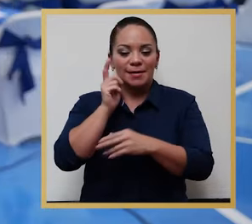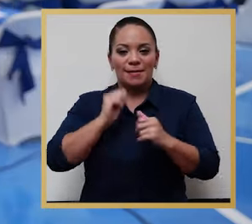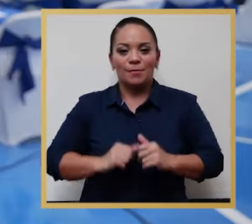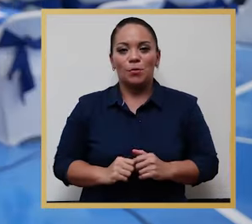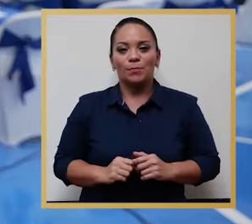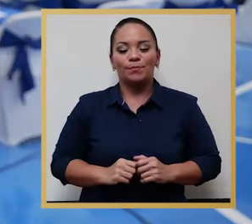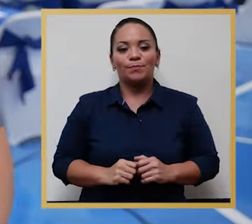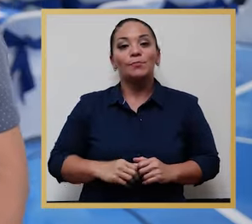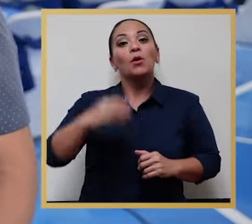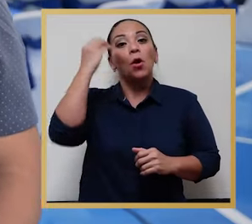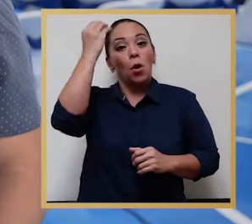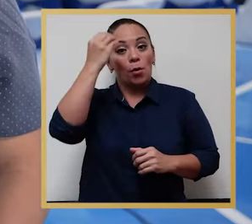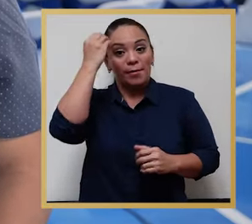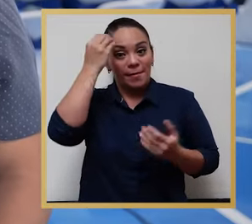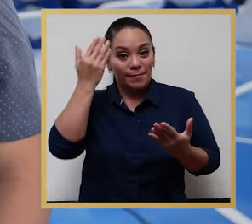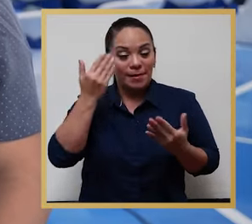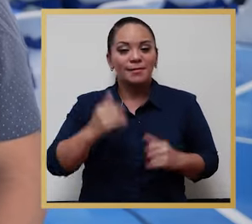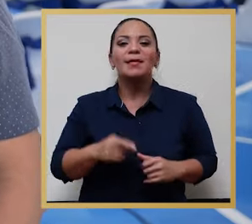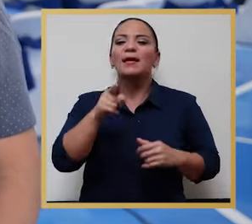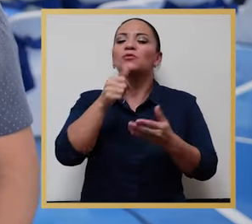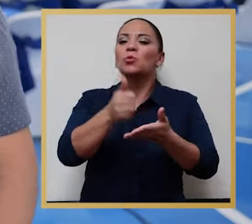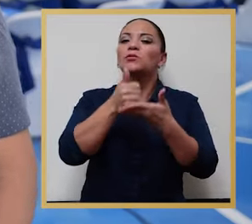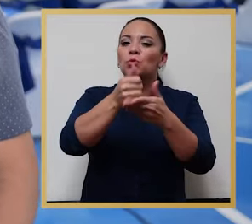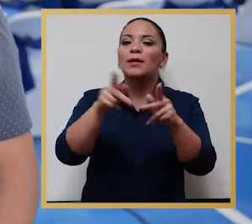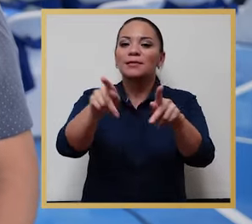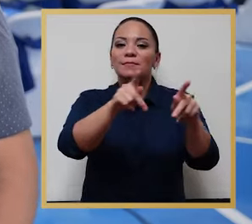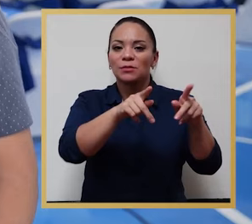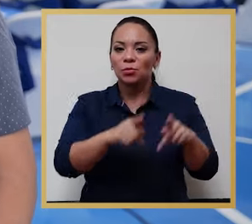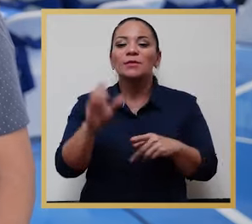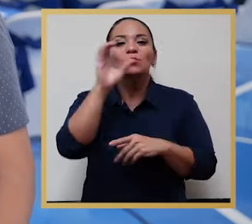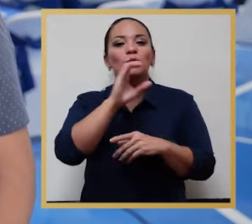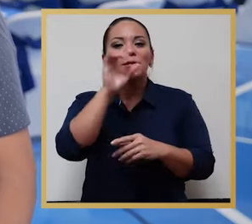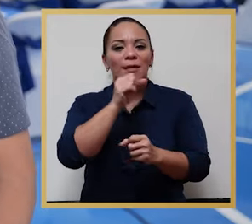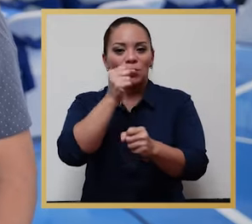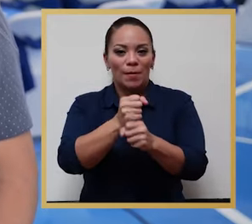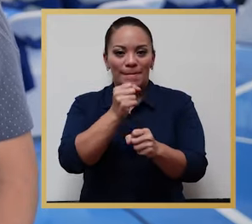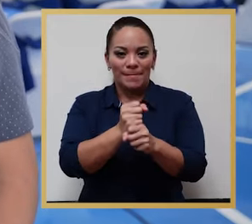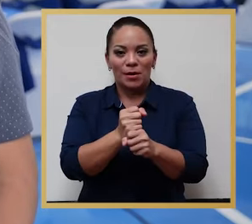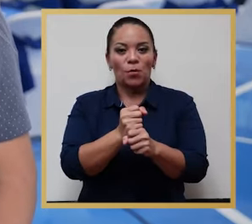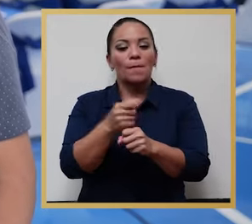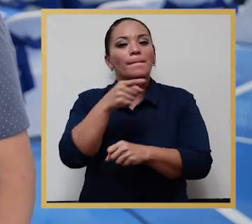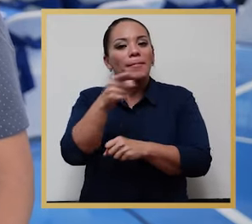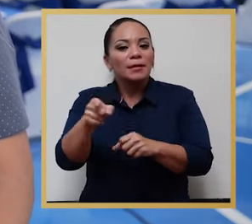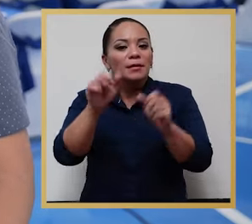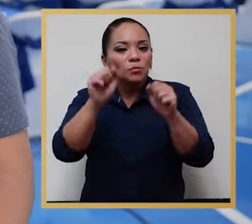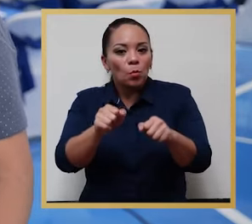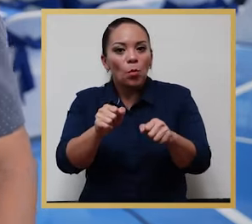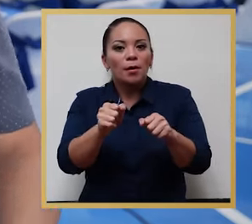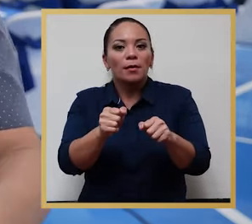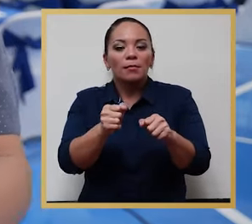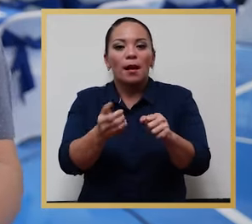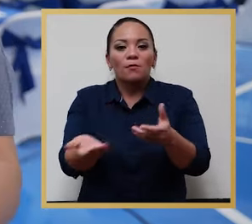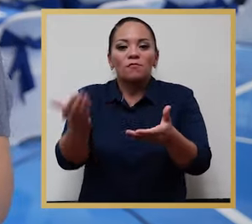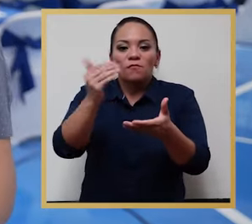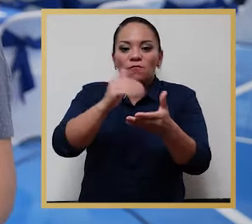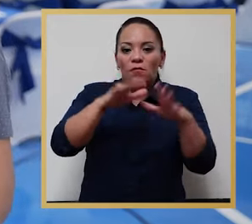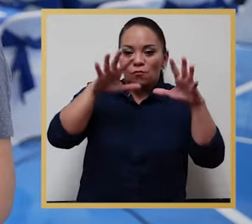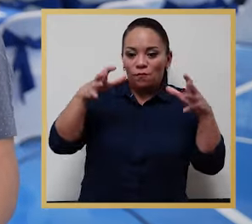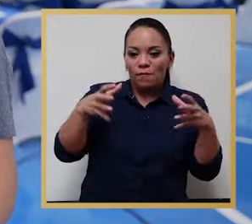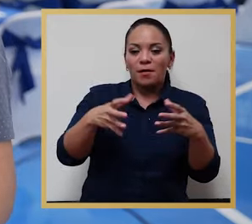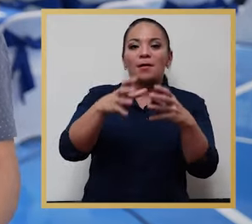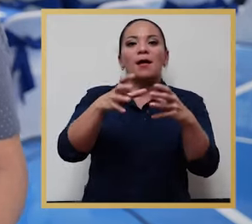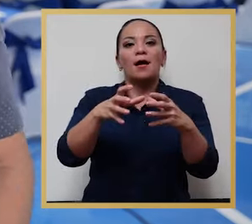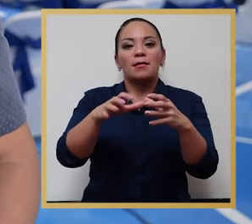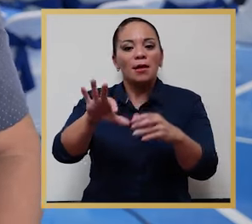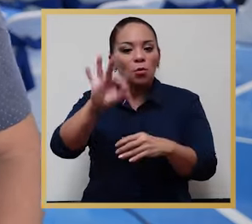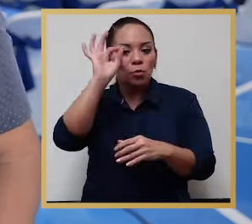todo acá en la provincia de Limón, porque obviamente ayuda a las personas que están en busca de empleo a que se puedan reunificar